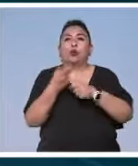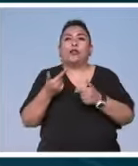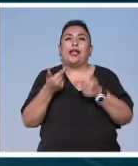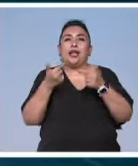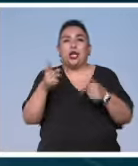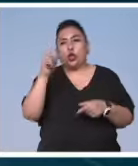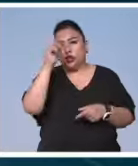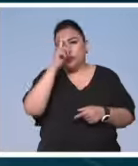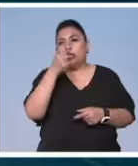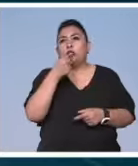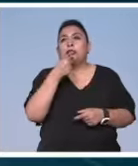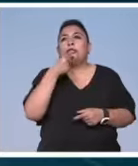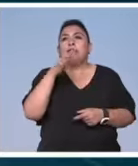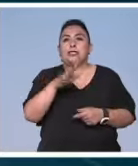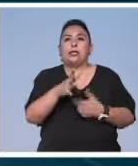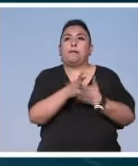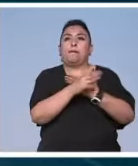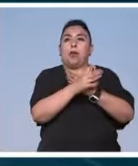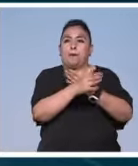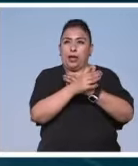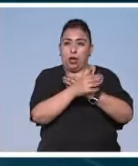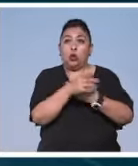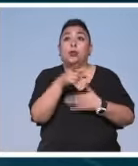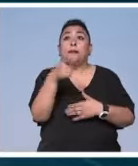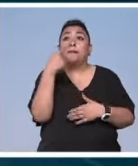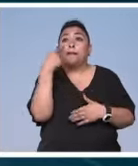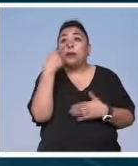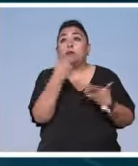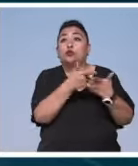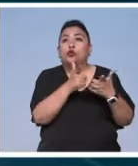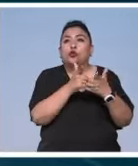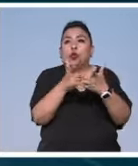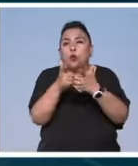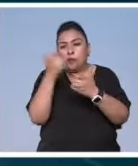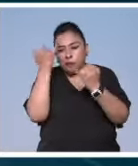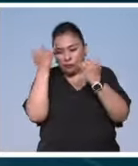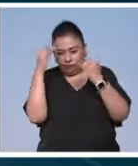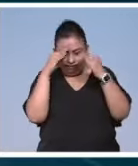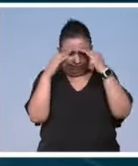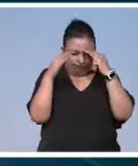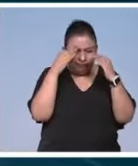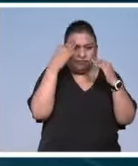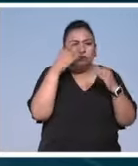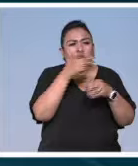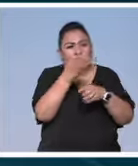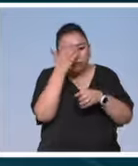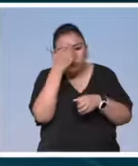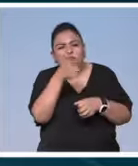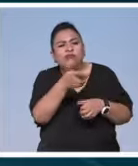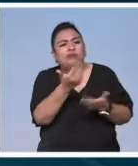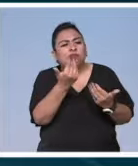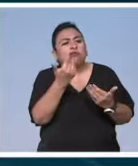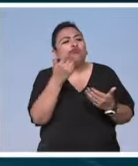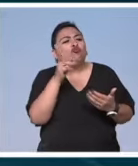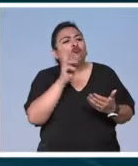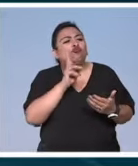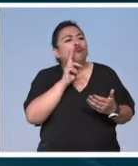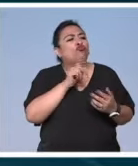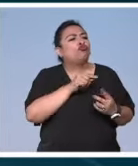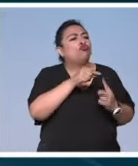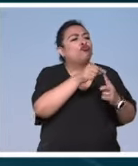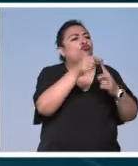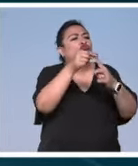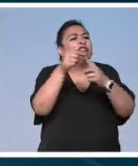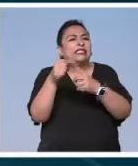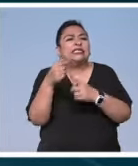del Consejo de Niñas y Niños Papalote en donde se generaron grupos de pensamiento para saber qué es lo que quieren experimentar en sus recorridos por el recinto